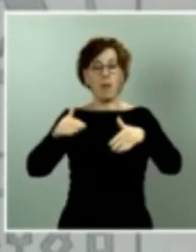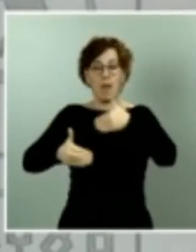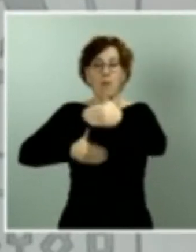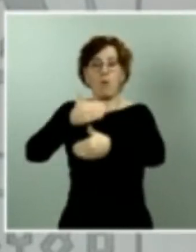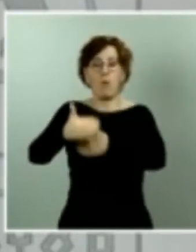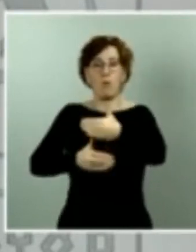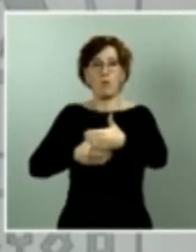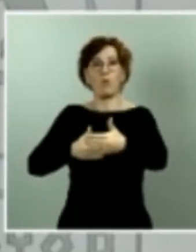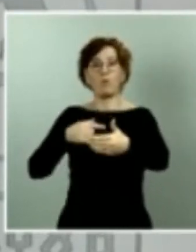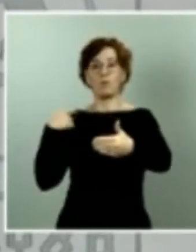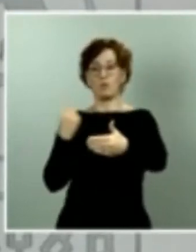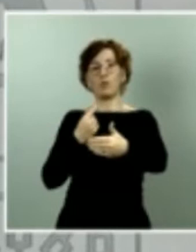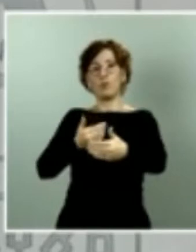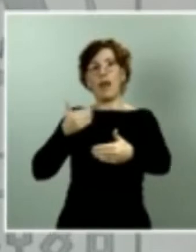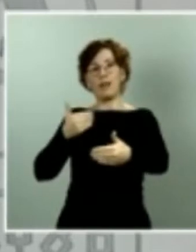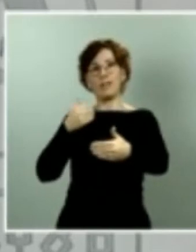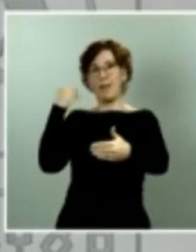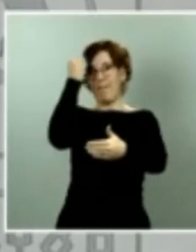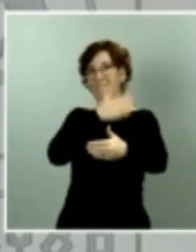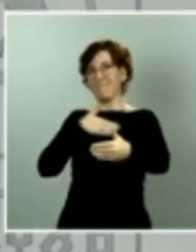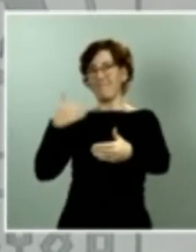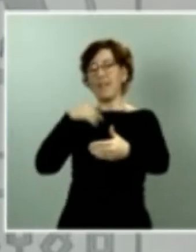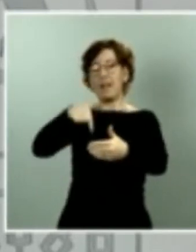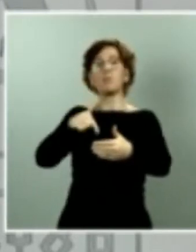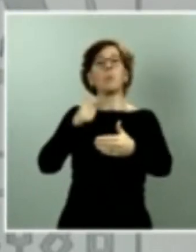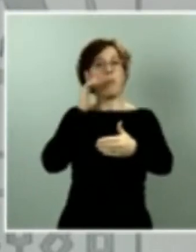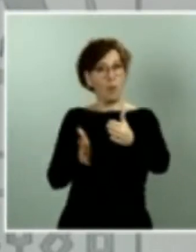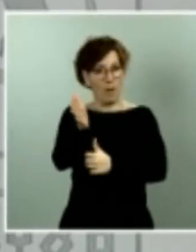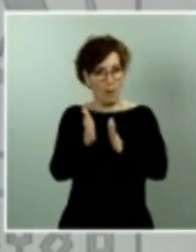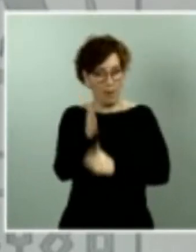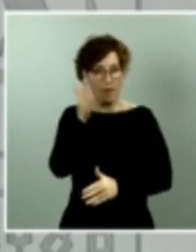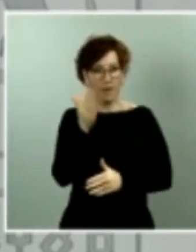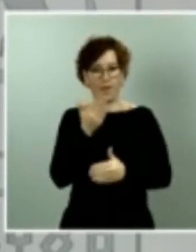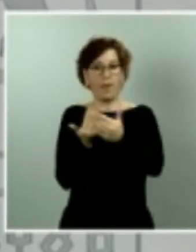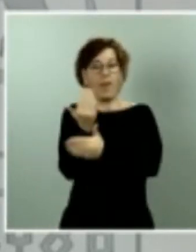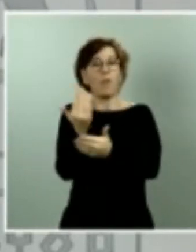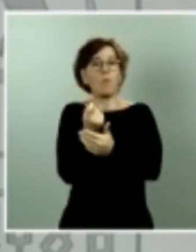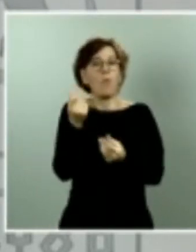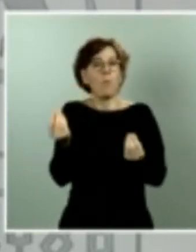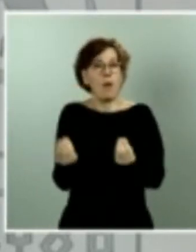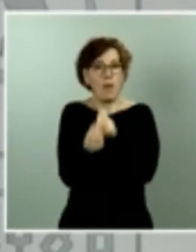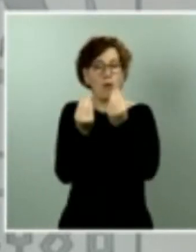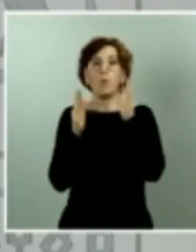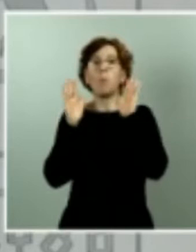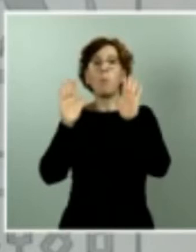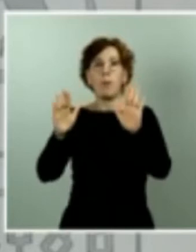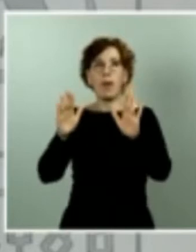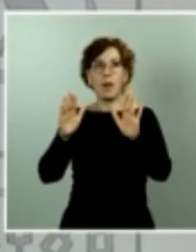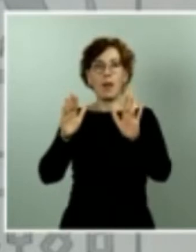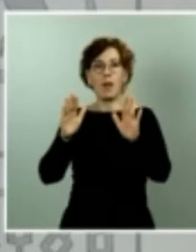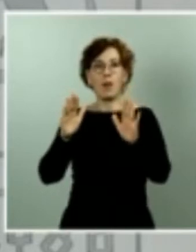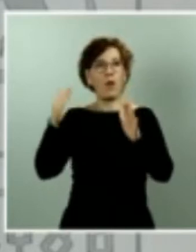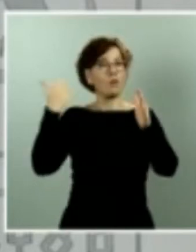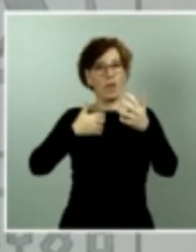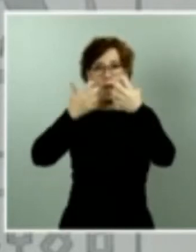va cada día un poquito mejor. Pero creo que es importante que huyamos de euforias excesivas y sigamos